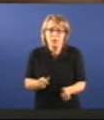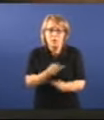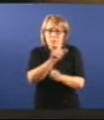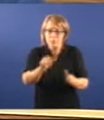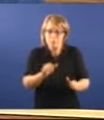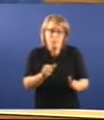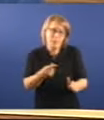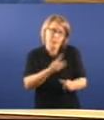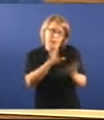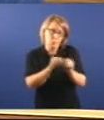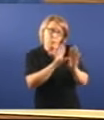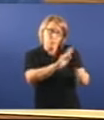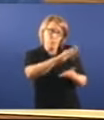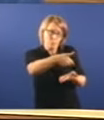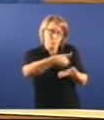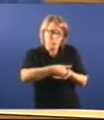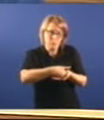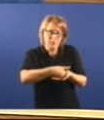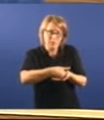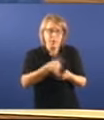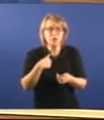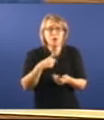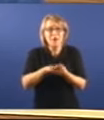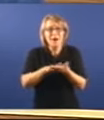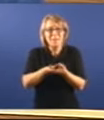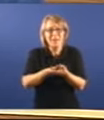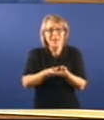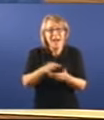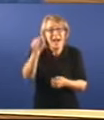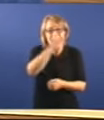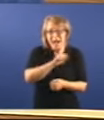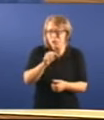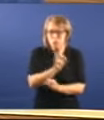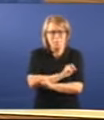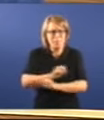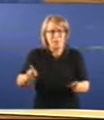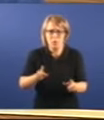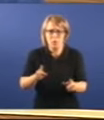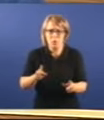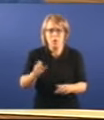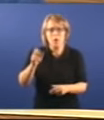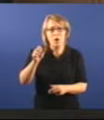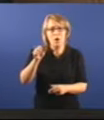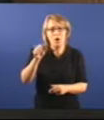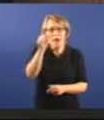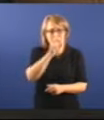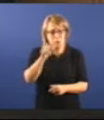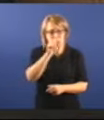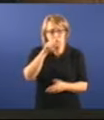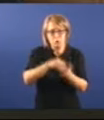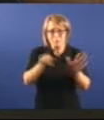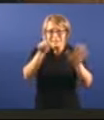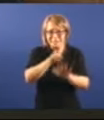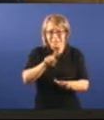proposta. Señoría, ya recordo que os dous anos de maiores lumes da historia de Galicia foi 1989 e o ano 2006. Non goberna o PP